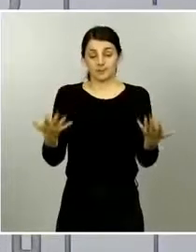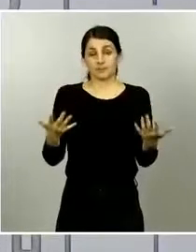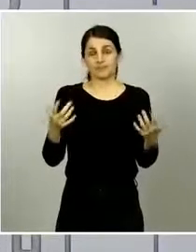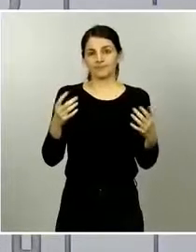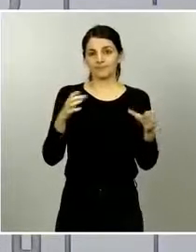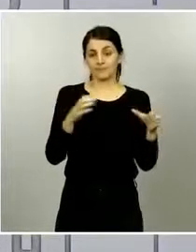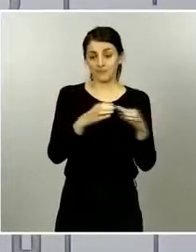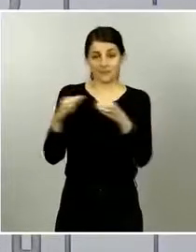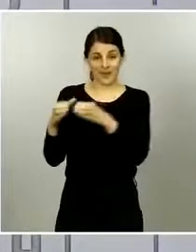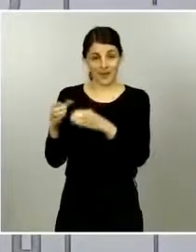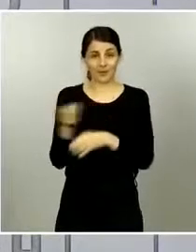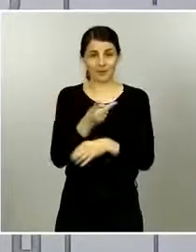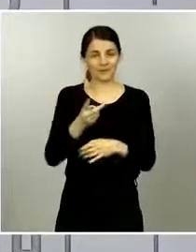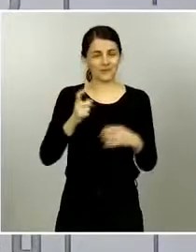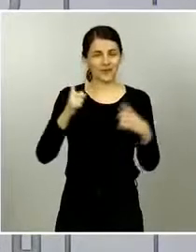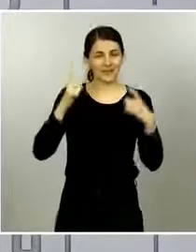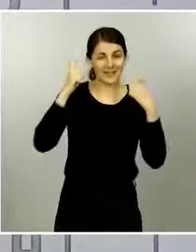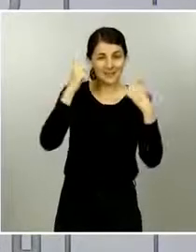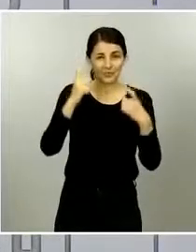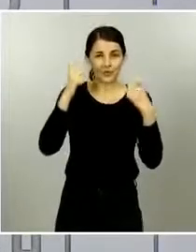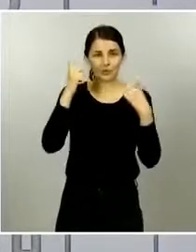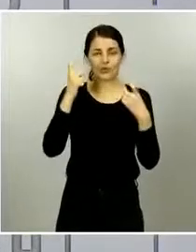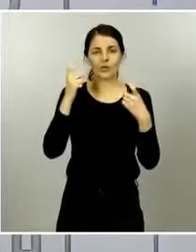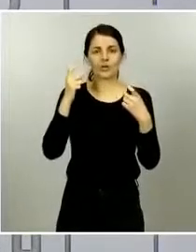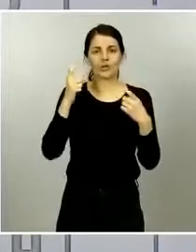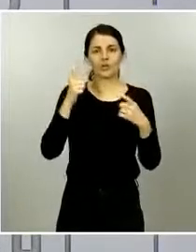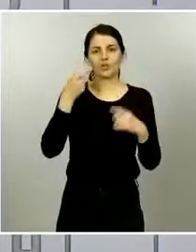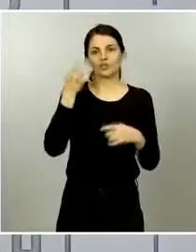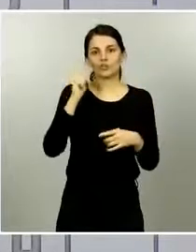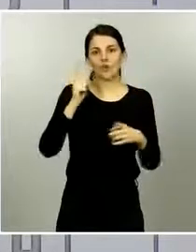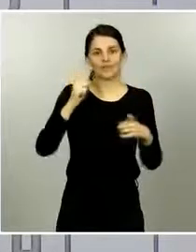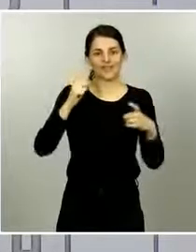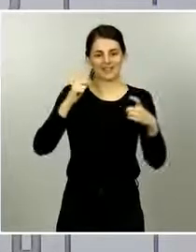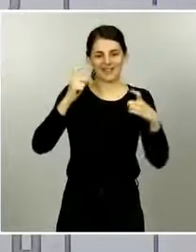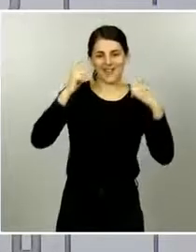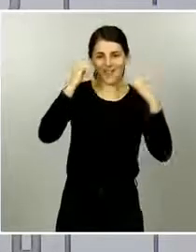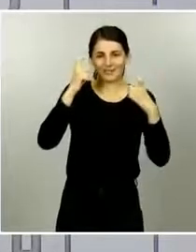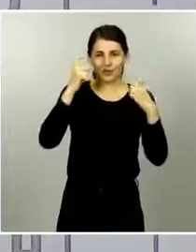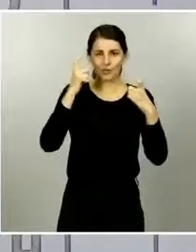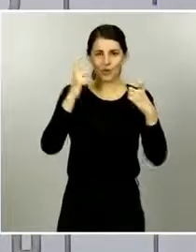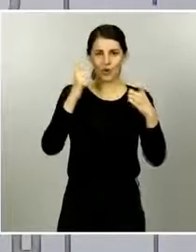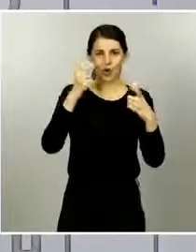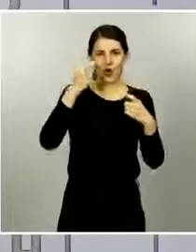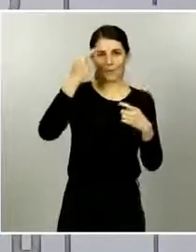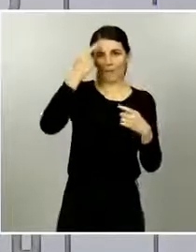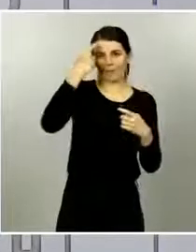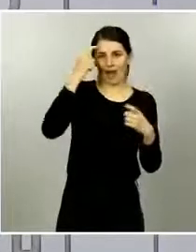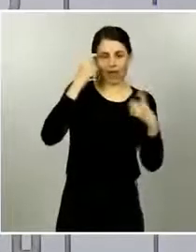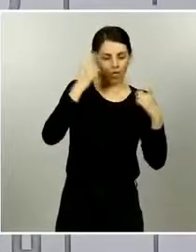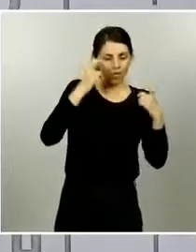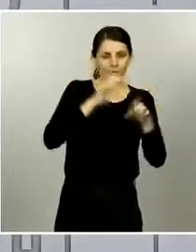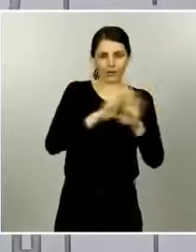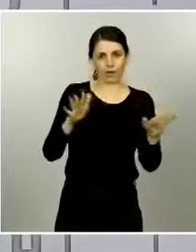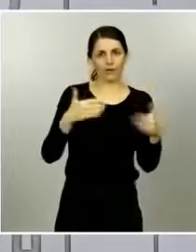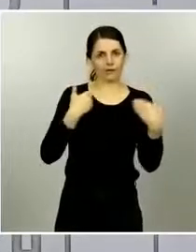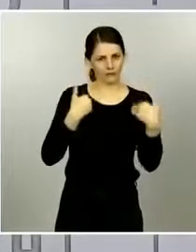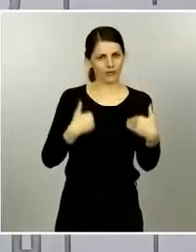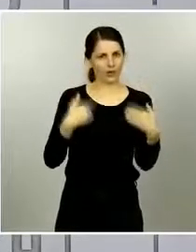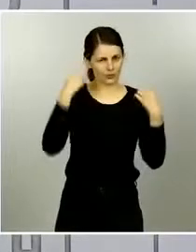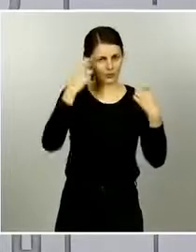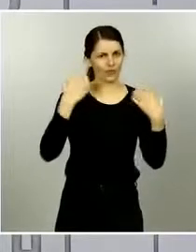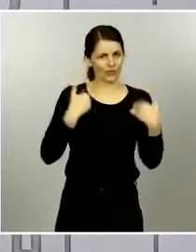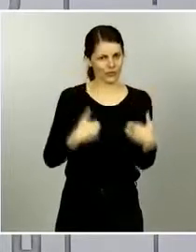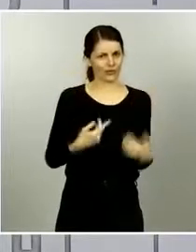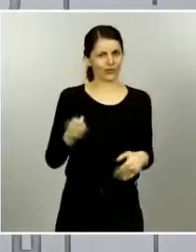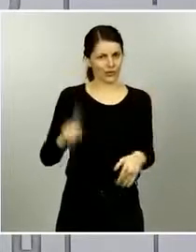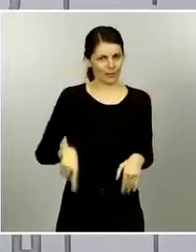proponer un paso de fase a otra este esfuerzo no es simplemente intelectual es